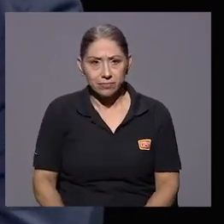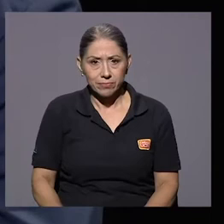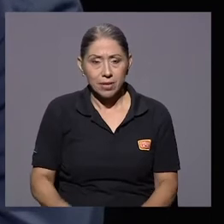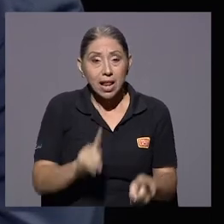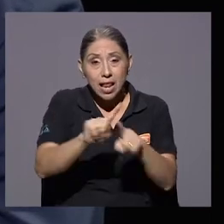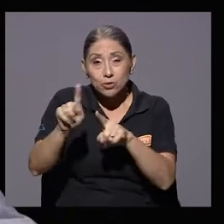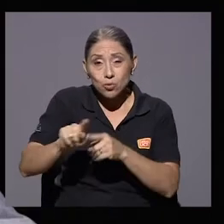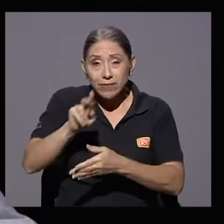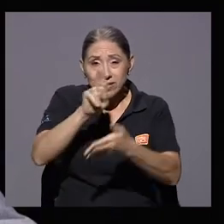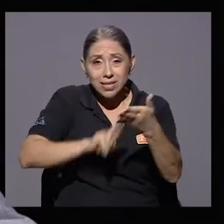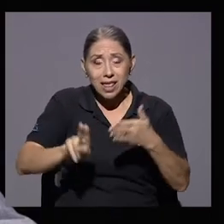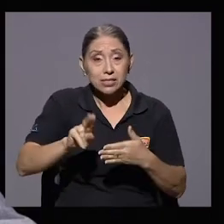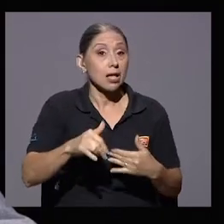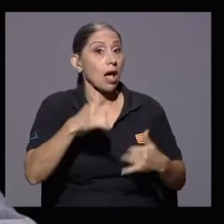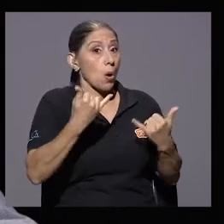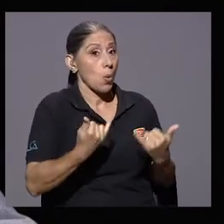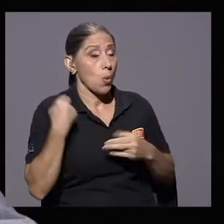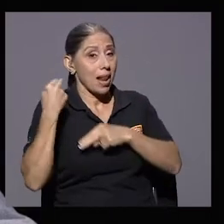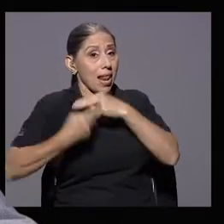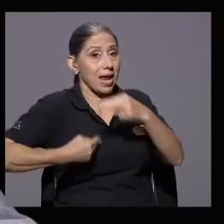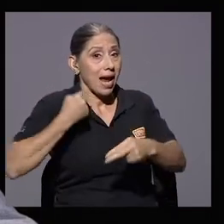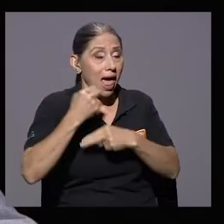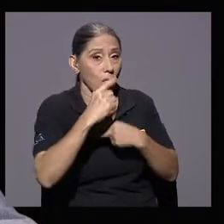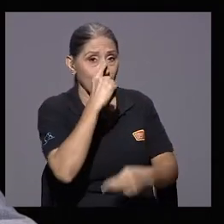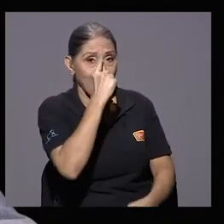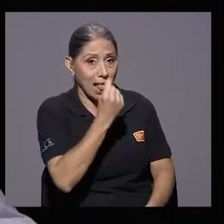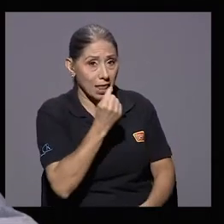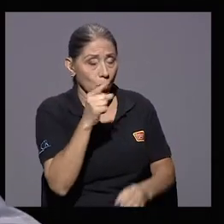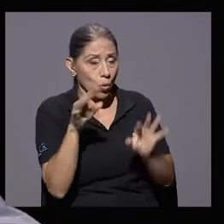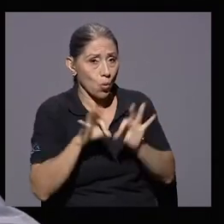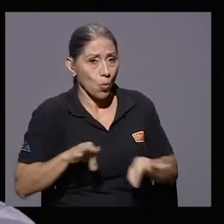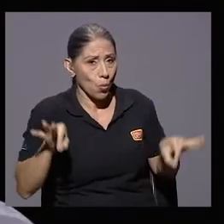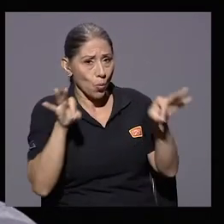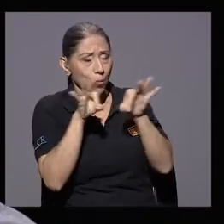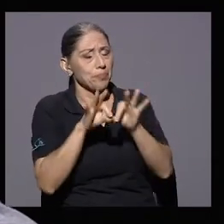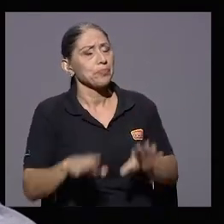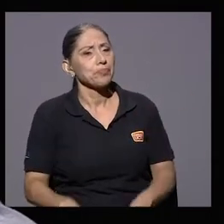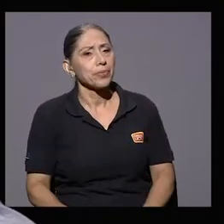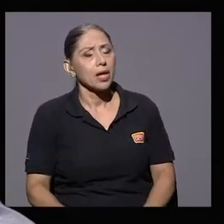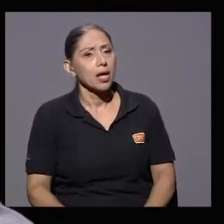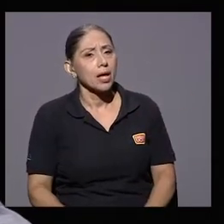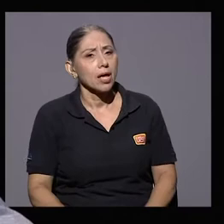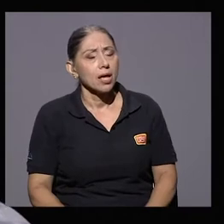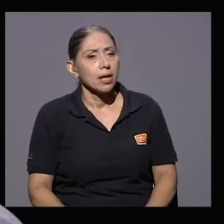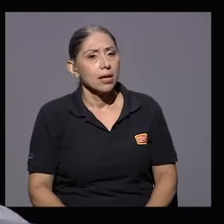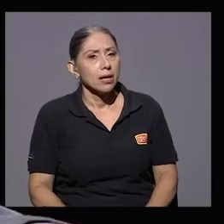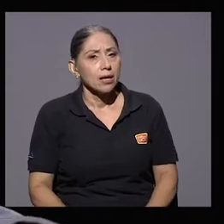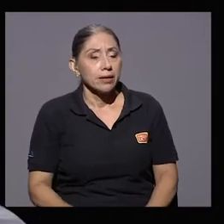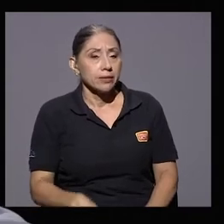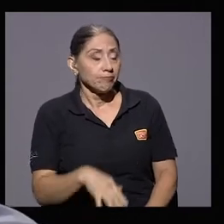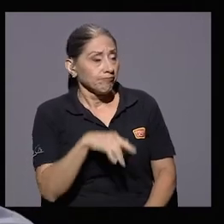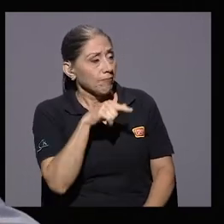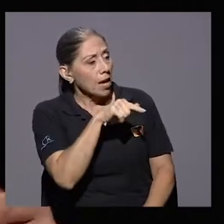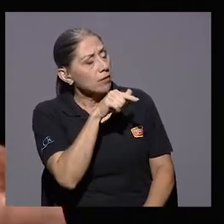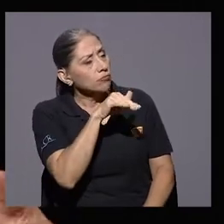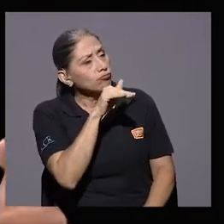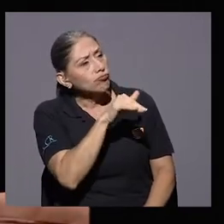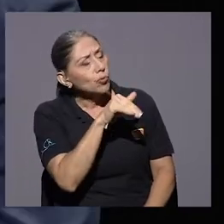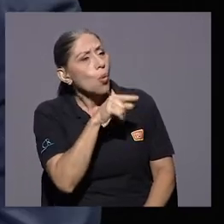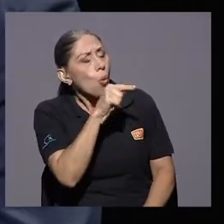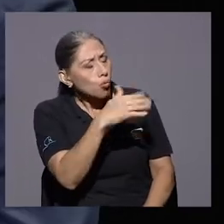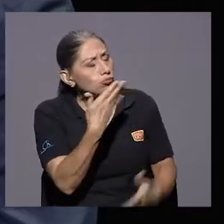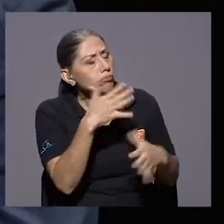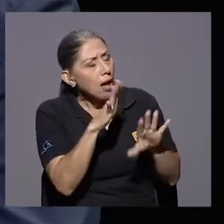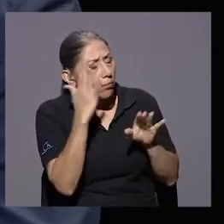Hoy más que nunca el legado de Calderón Guardia merece la pena. Don Lenin, en ese panorama de que usted